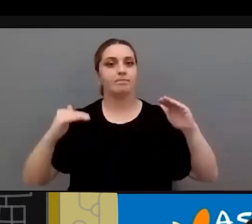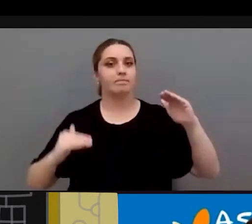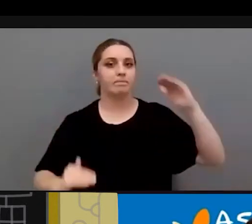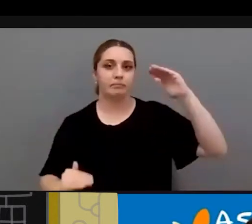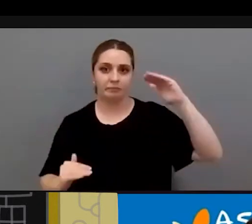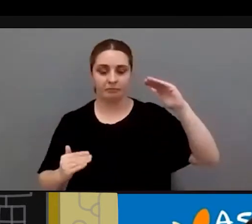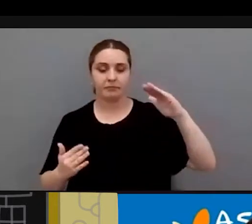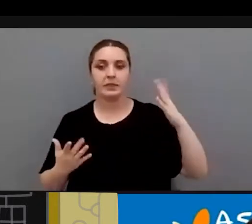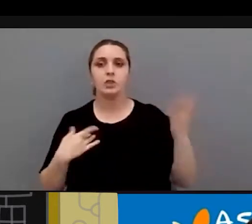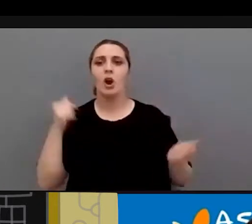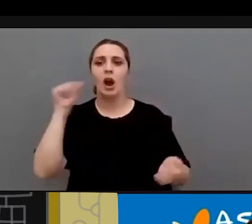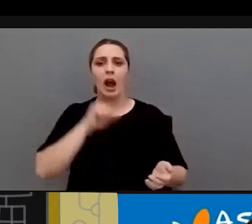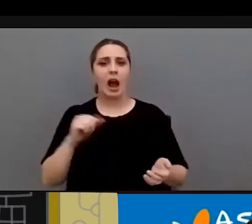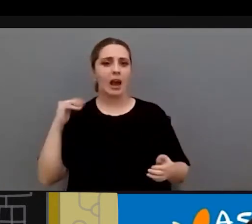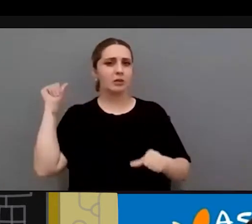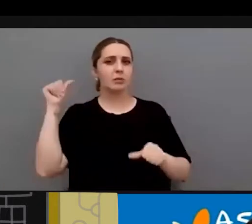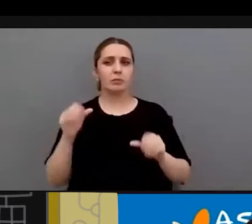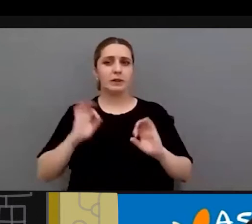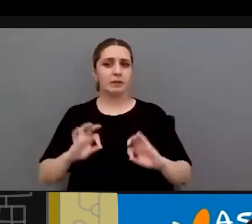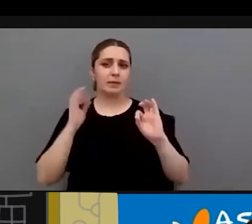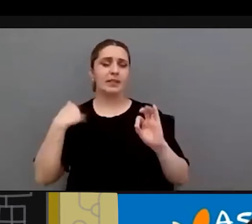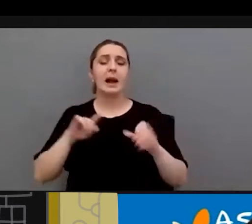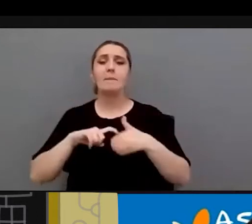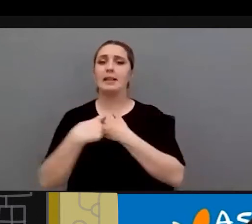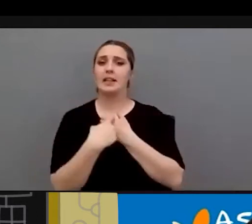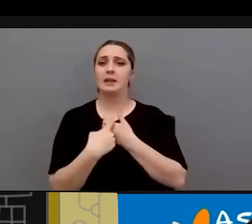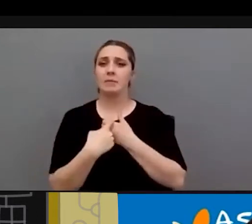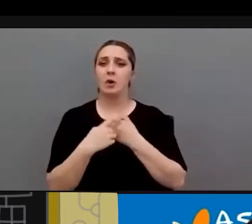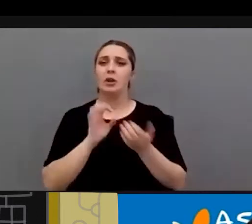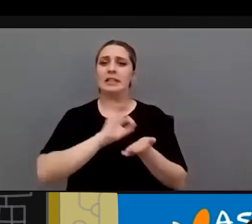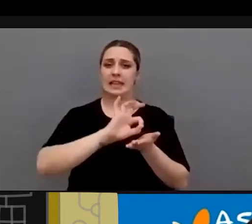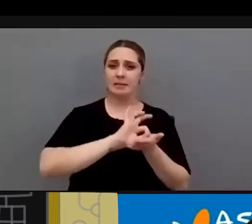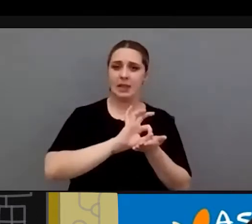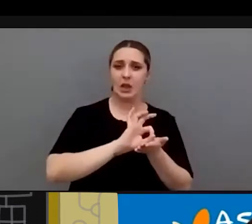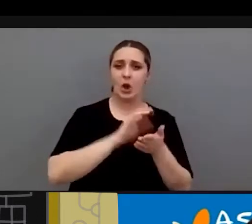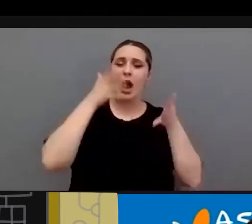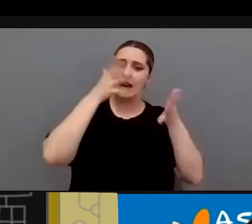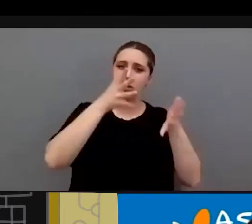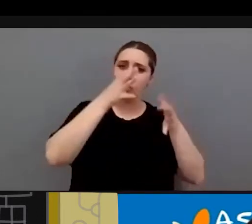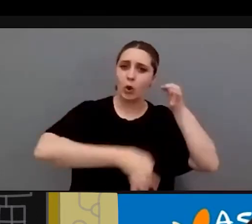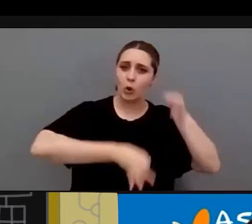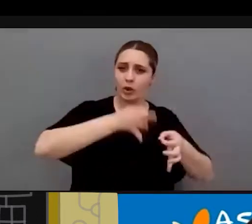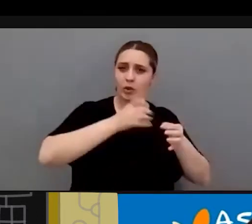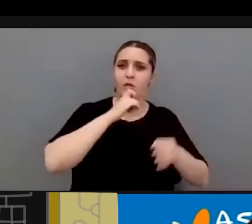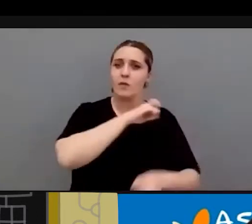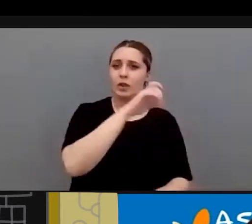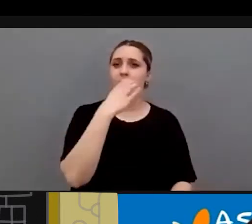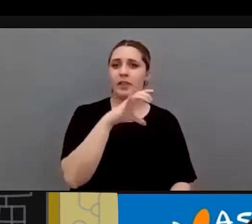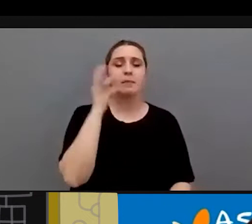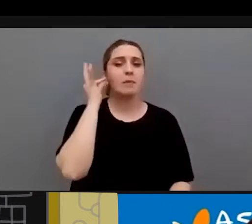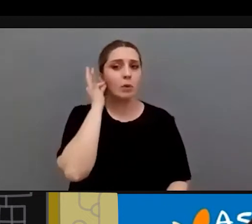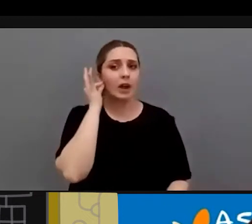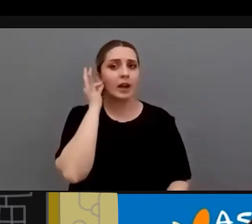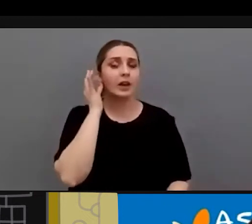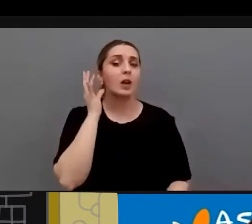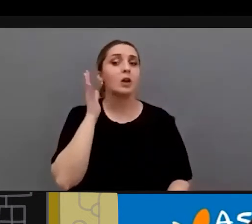últimos años, especialmente desde que participo en el servicio de asesoramiento jurídico de la Fundación CERMI Mujeres a mujeres con